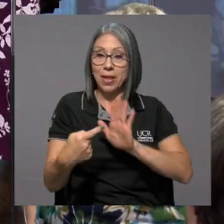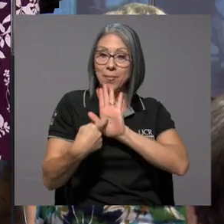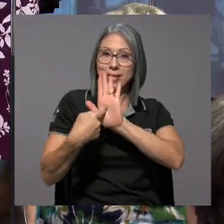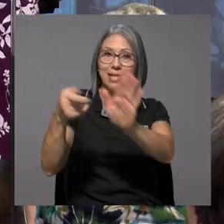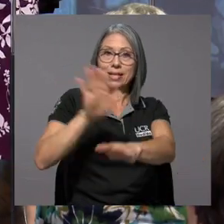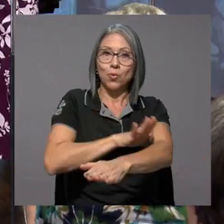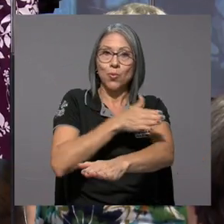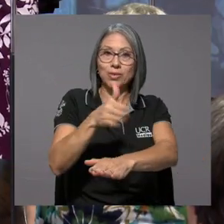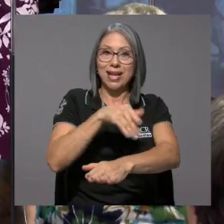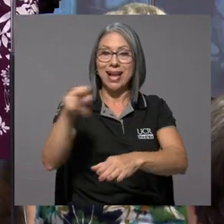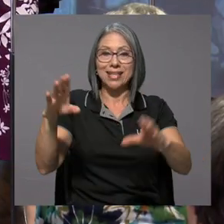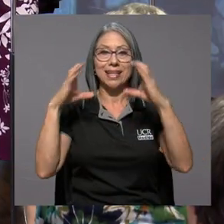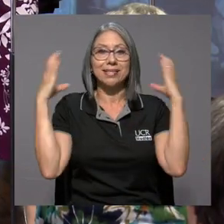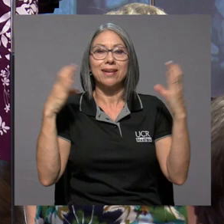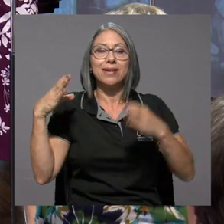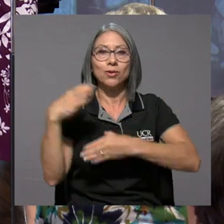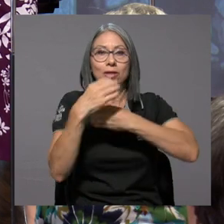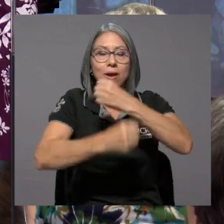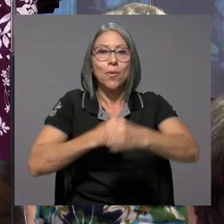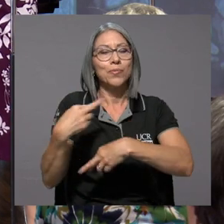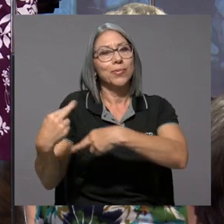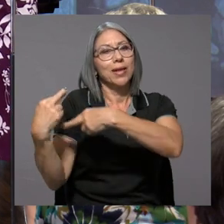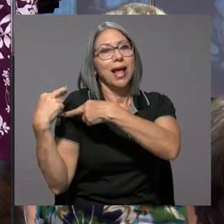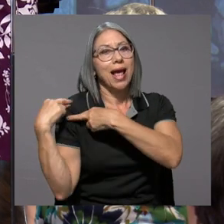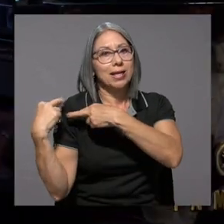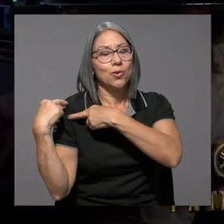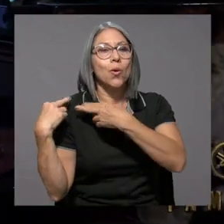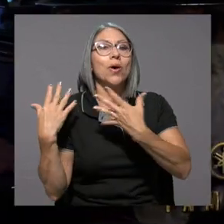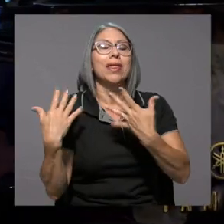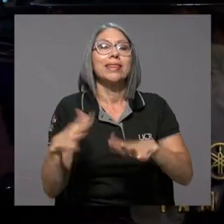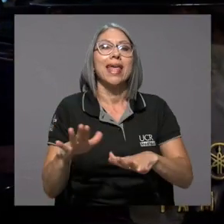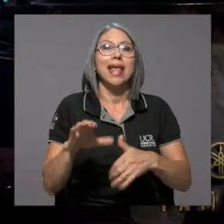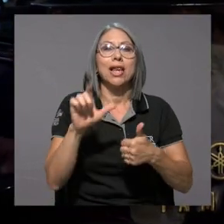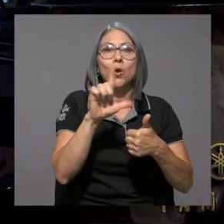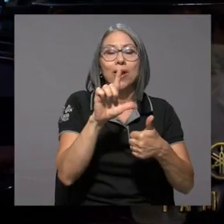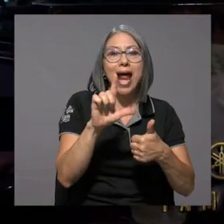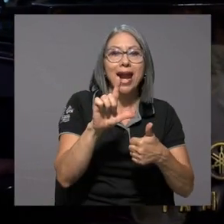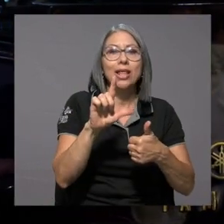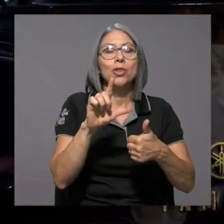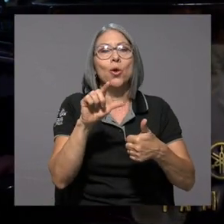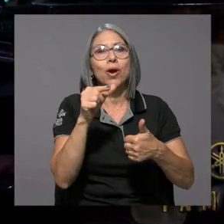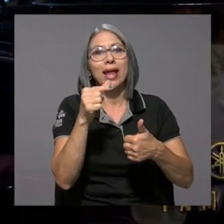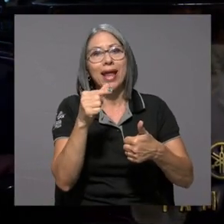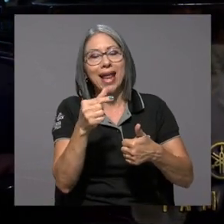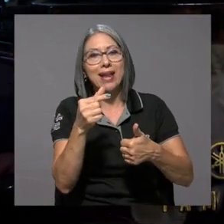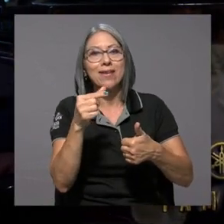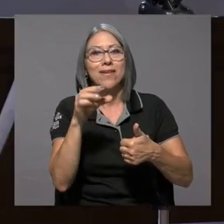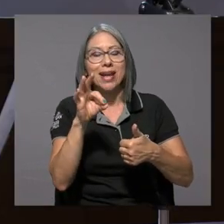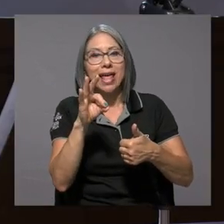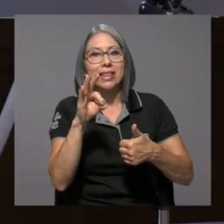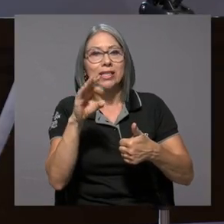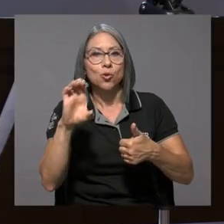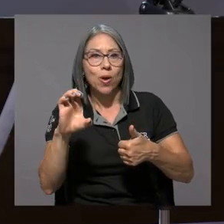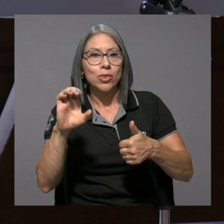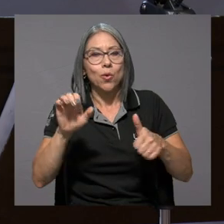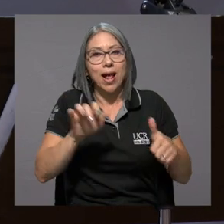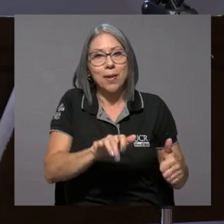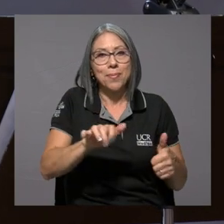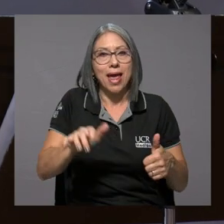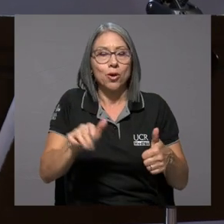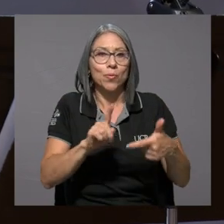musical que acompañó la celebración de aniversario estuvo a cargo de los intérpretes Leonardo Gel Fernández Cueto al piano,